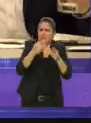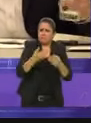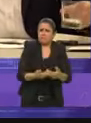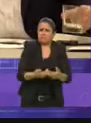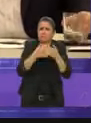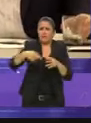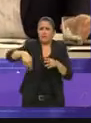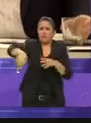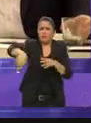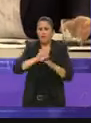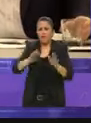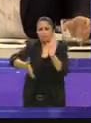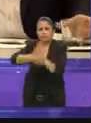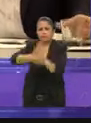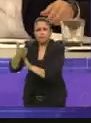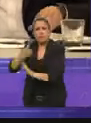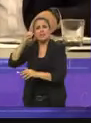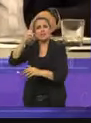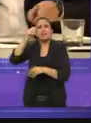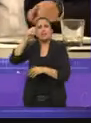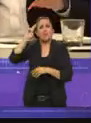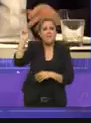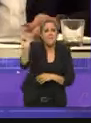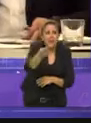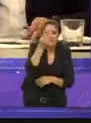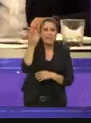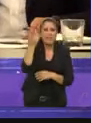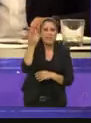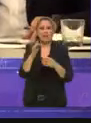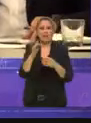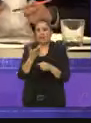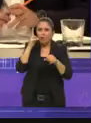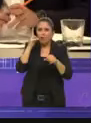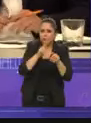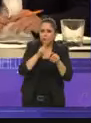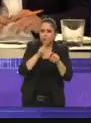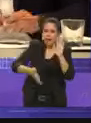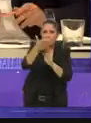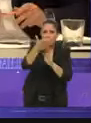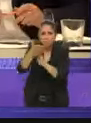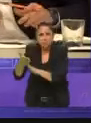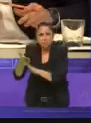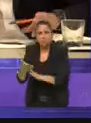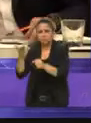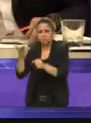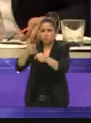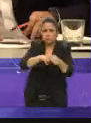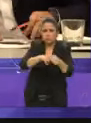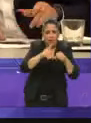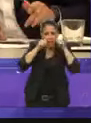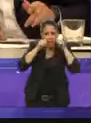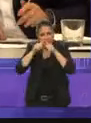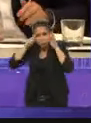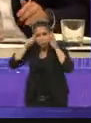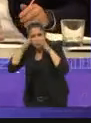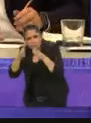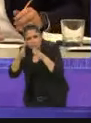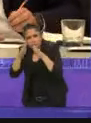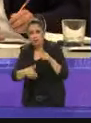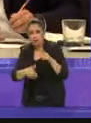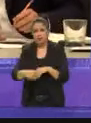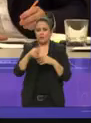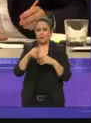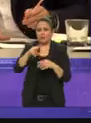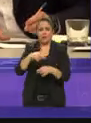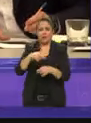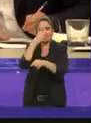universitaria nueva un gran campus de hospitalidad de hospitales de alta especialidad y un segundo